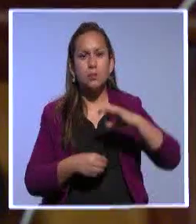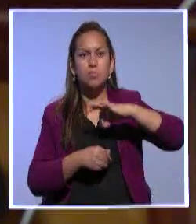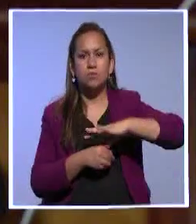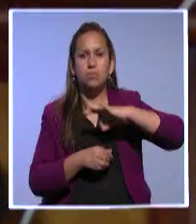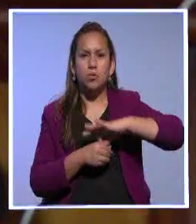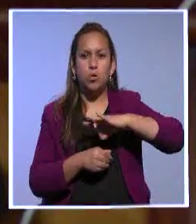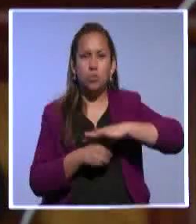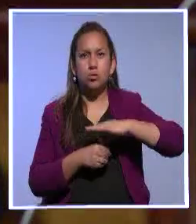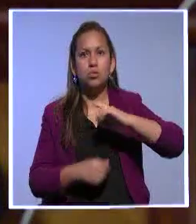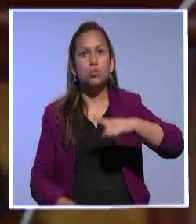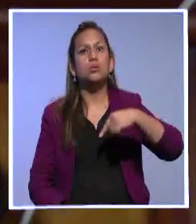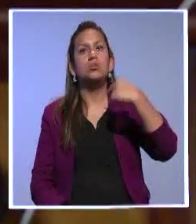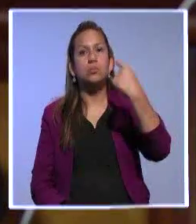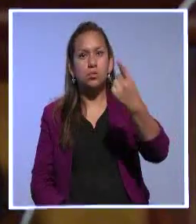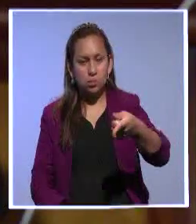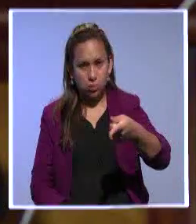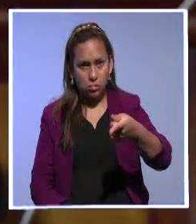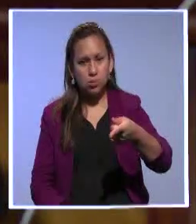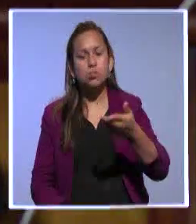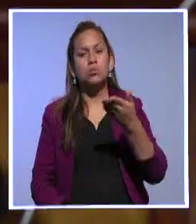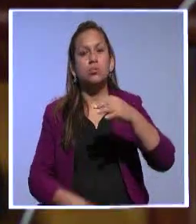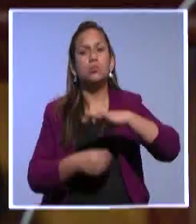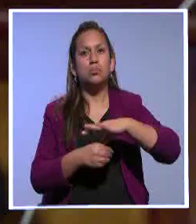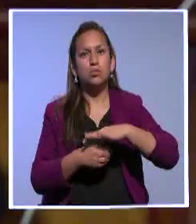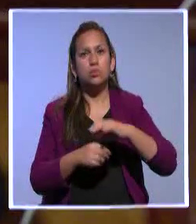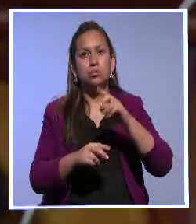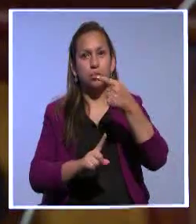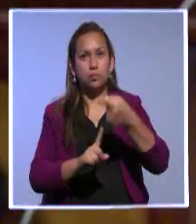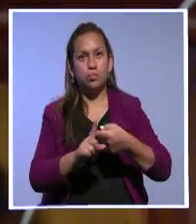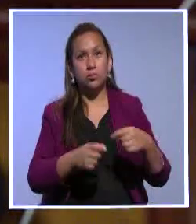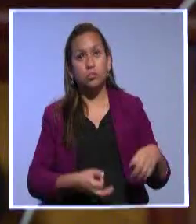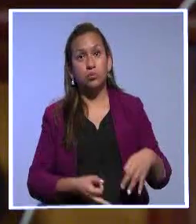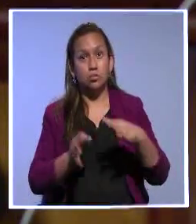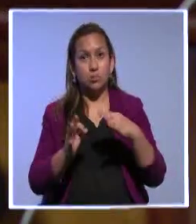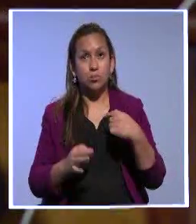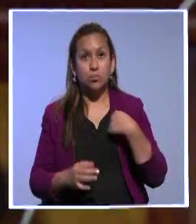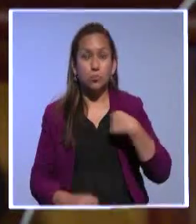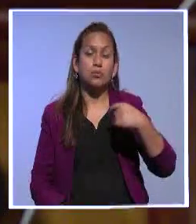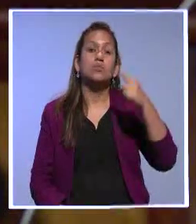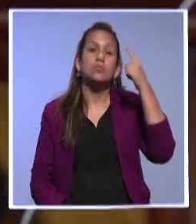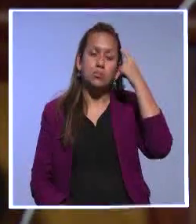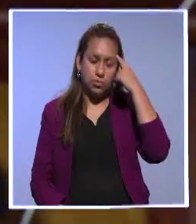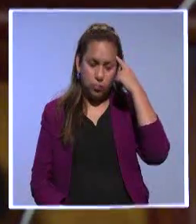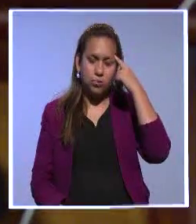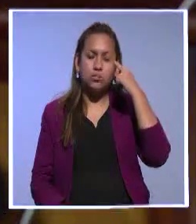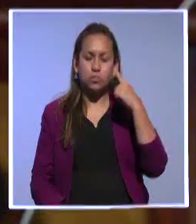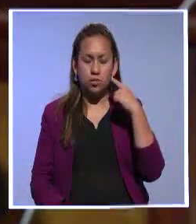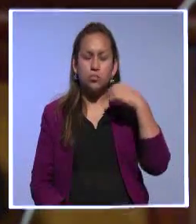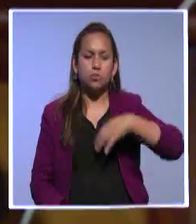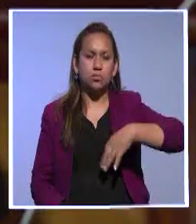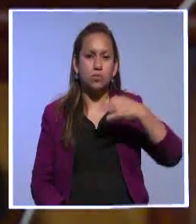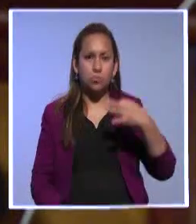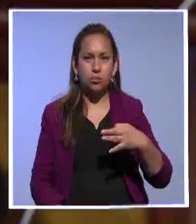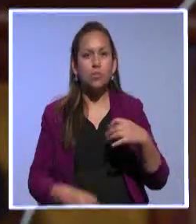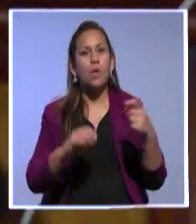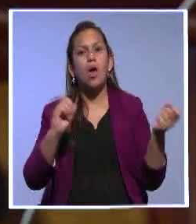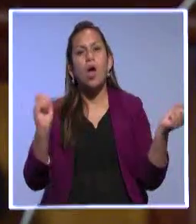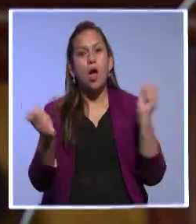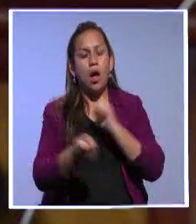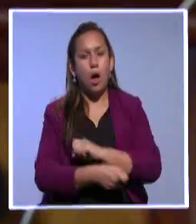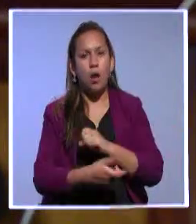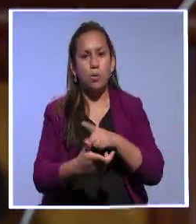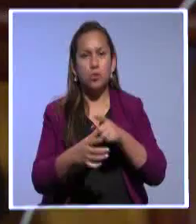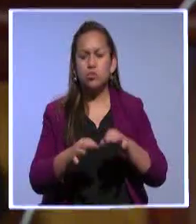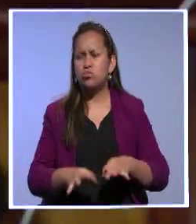al voto en la próxima contienda electoral en el mes de febrero. Yo sí creo que van a haber cambios importantes en la composición de la